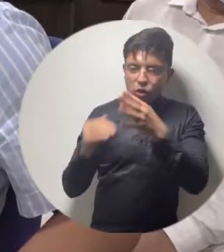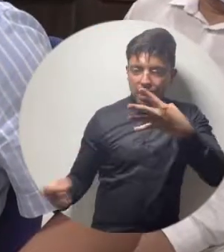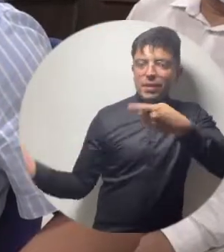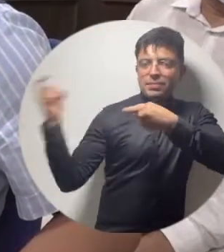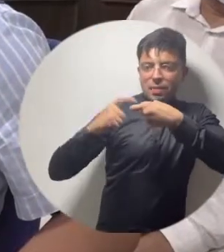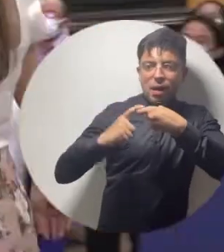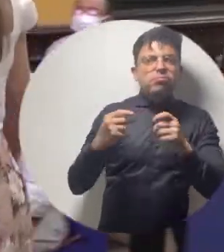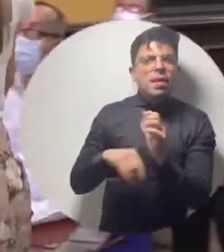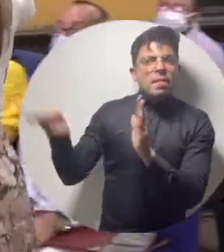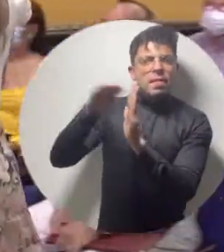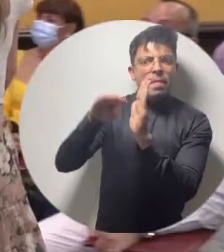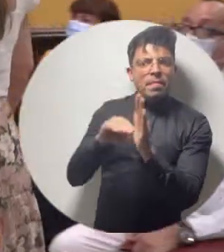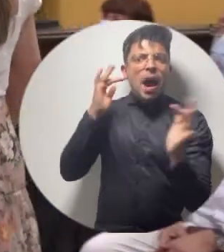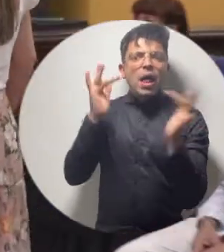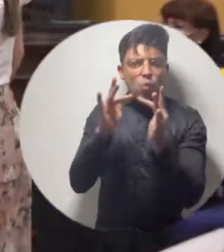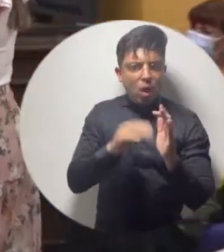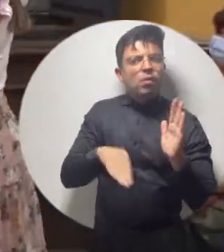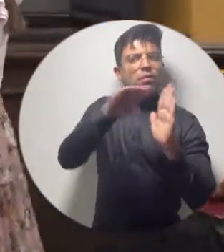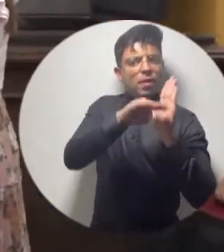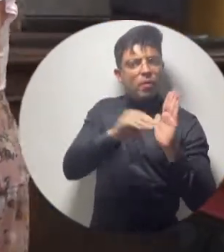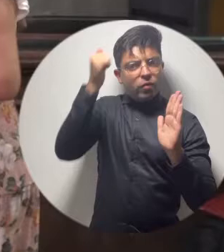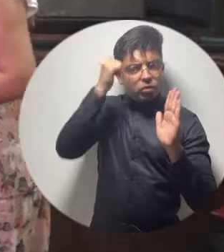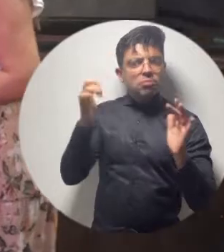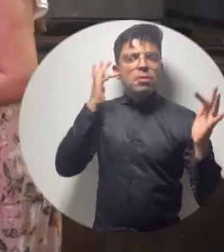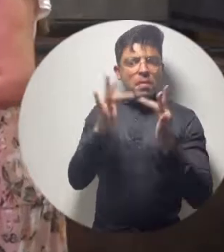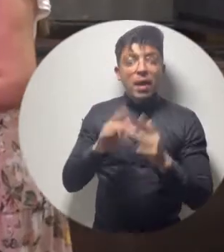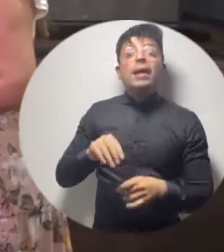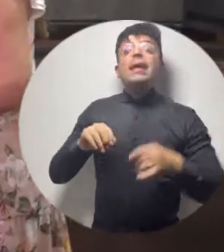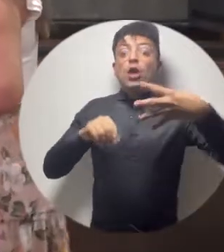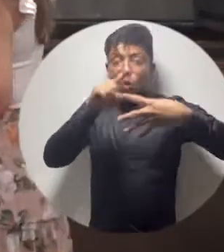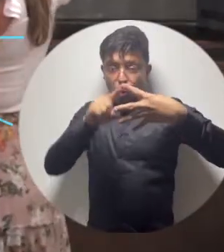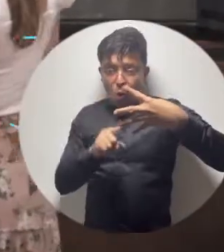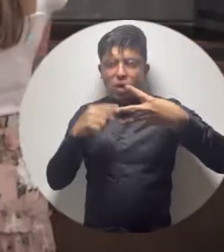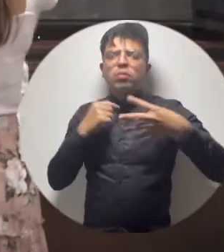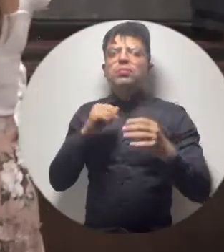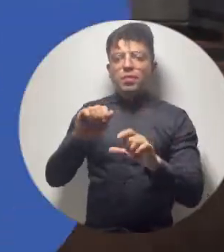estatuto docente y cuatro por sus aportes a bloque 10 y las elecciones.